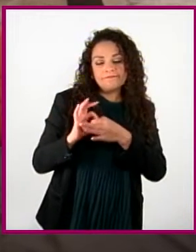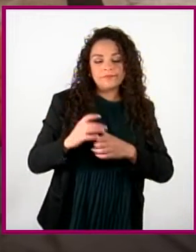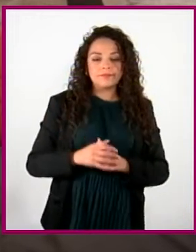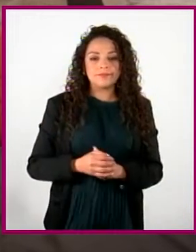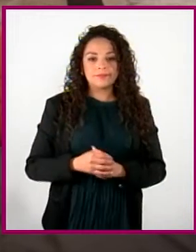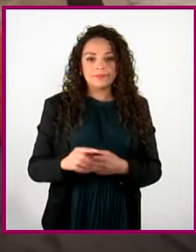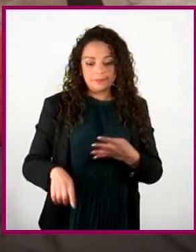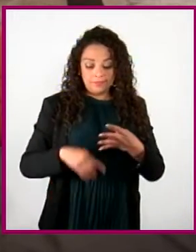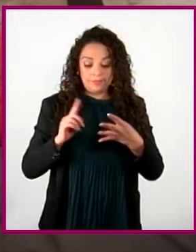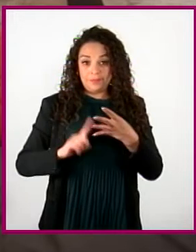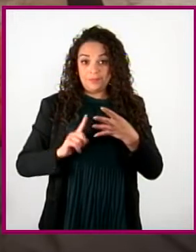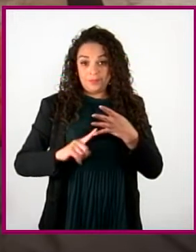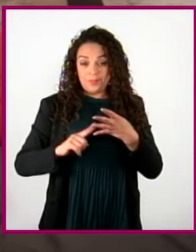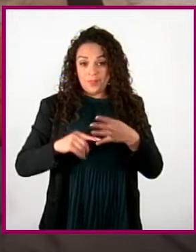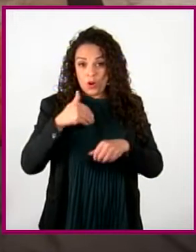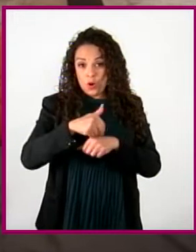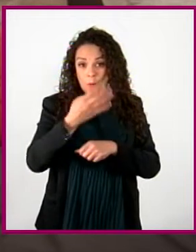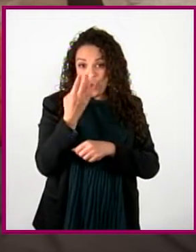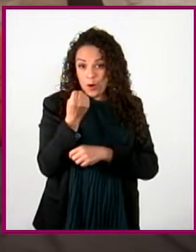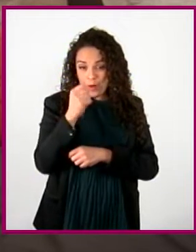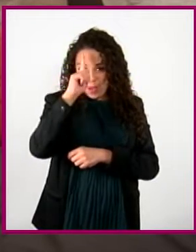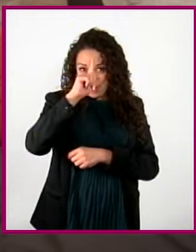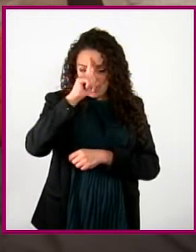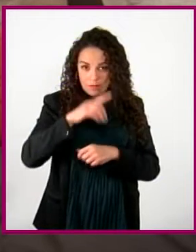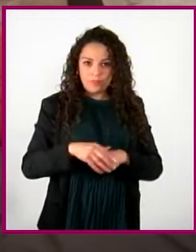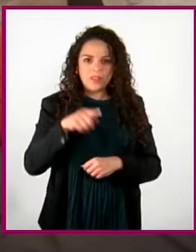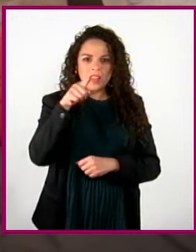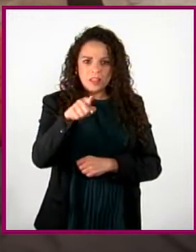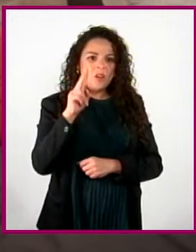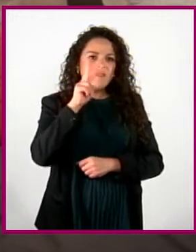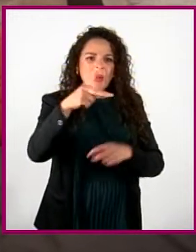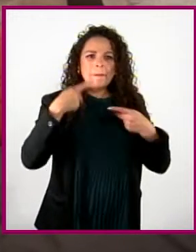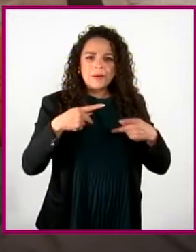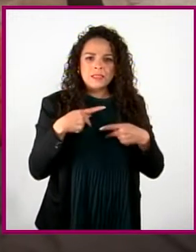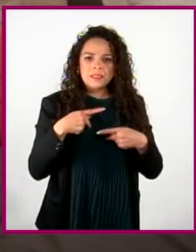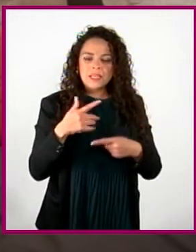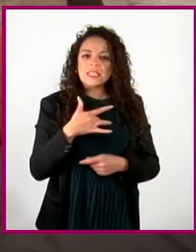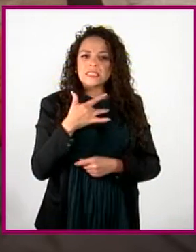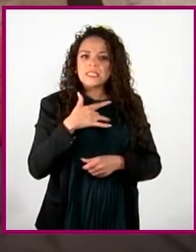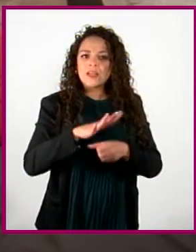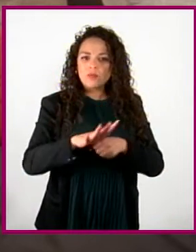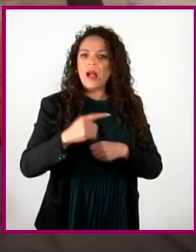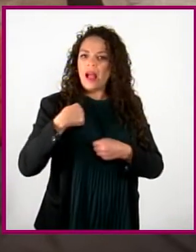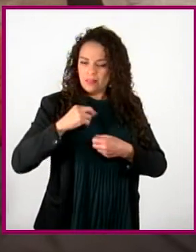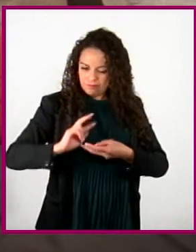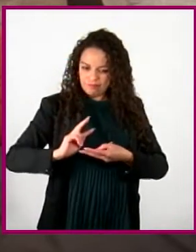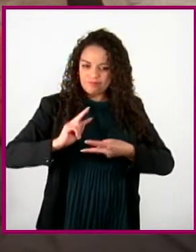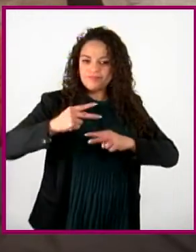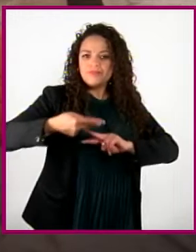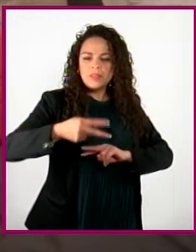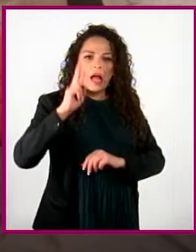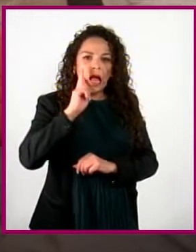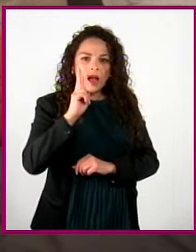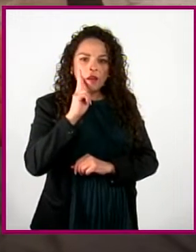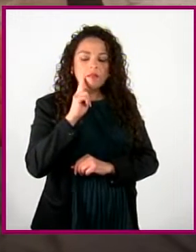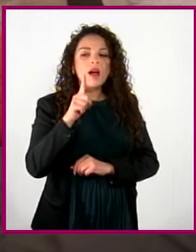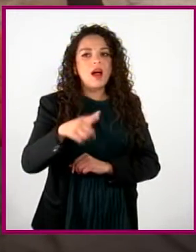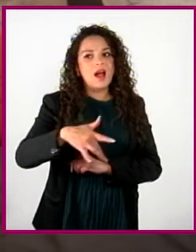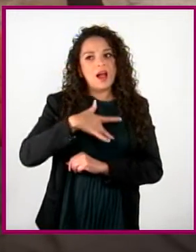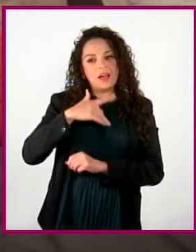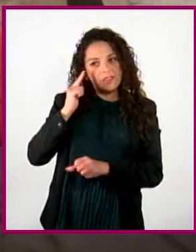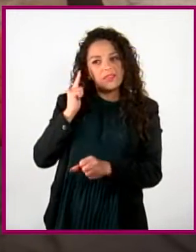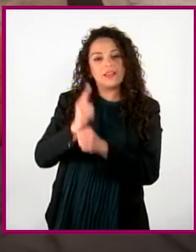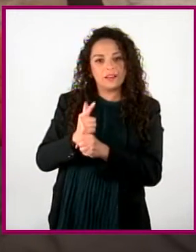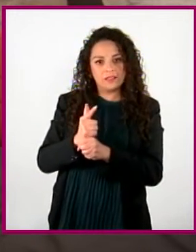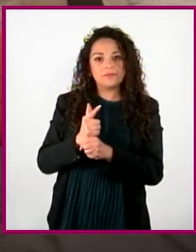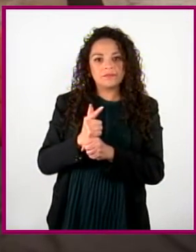9. Ponte en el lugar del otro. Para expresar una emoción y que pueda ser bien recibida, es necesario que